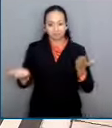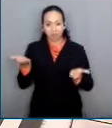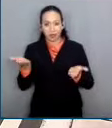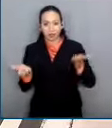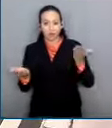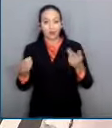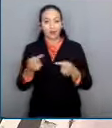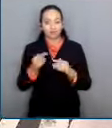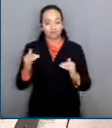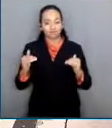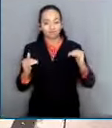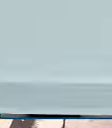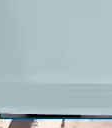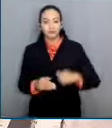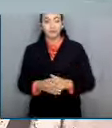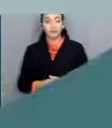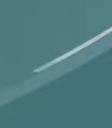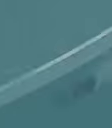Óscar González.